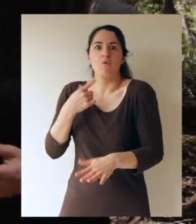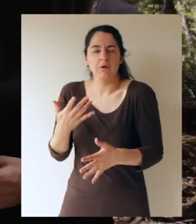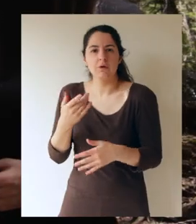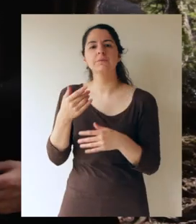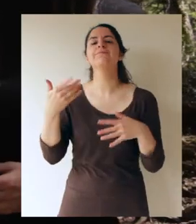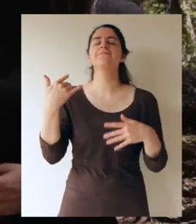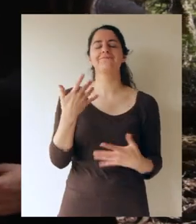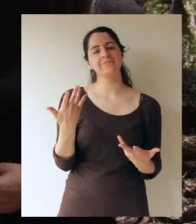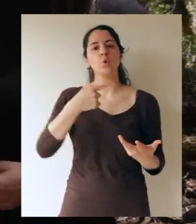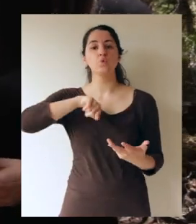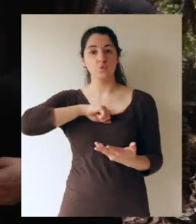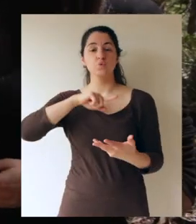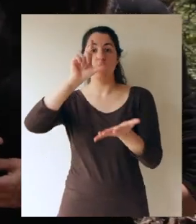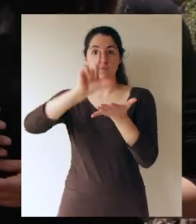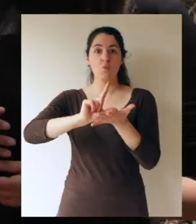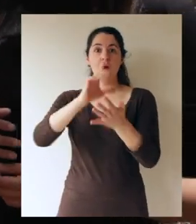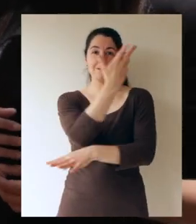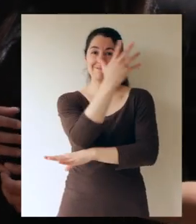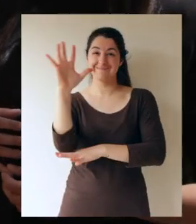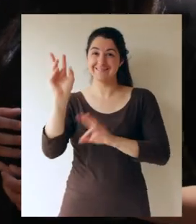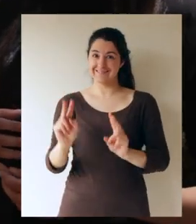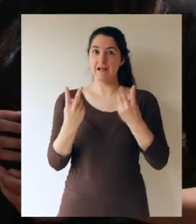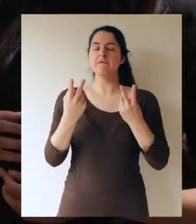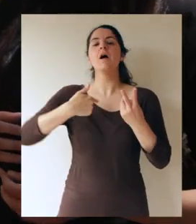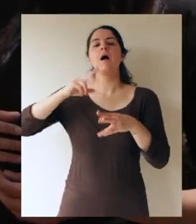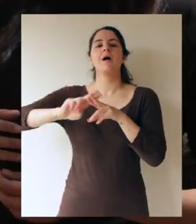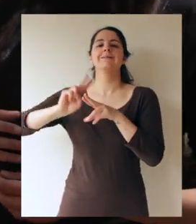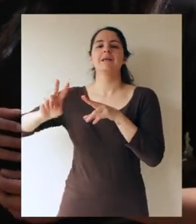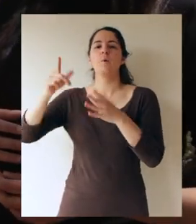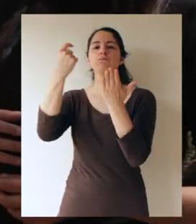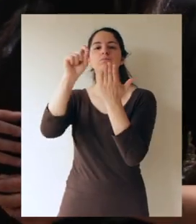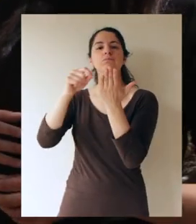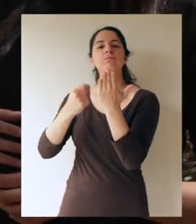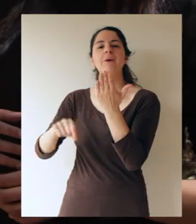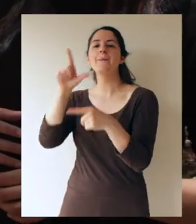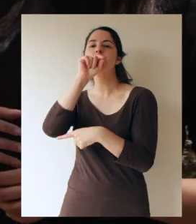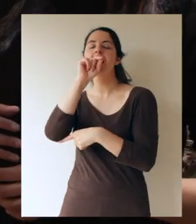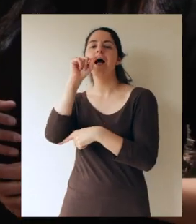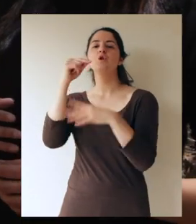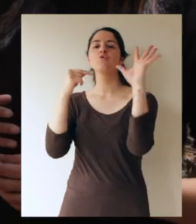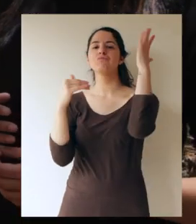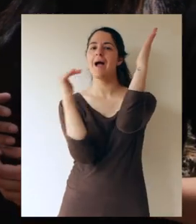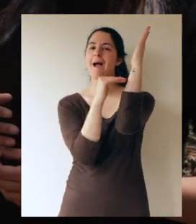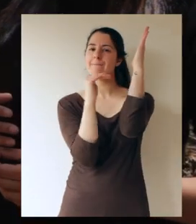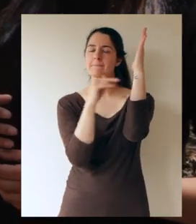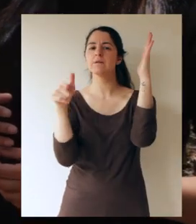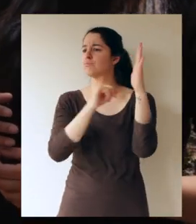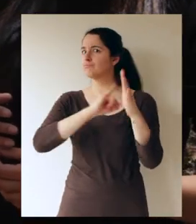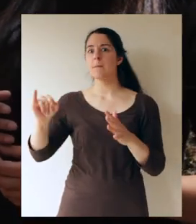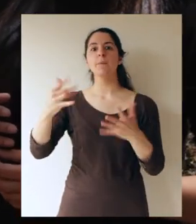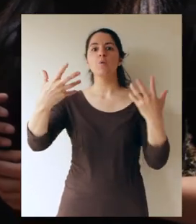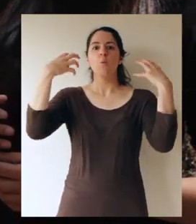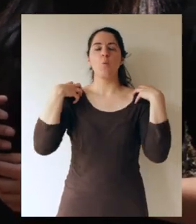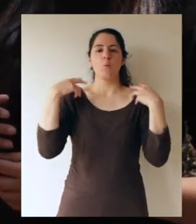Nosotros como reserva acá realizamos un censo de pájaros carpinteros cuando cada vez que un guardaparque hace un patrullaje y logra